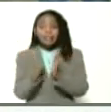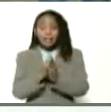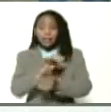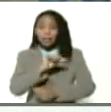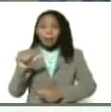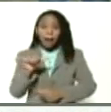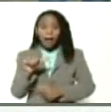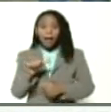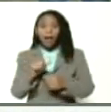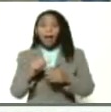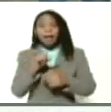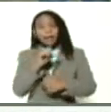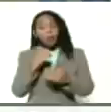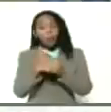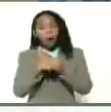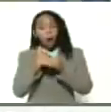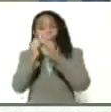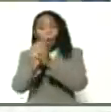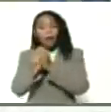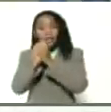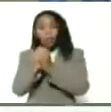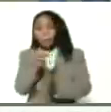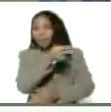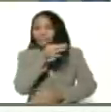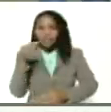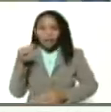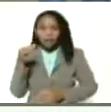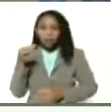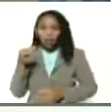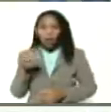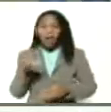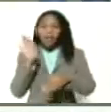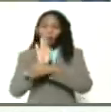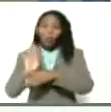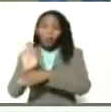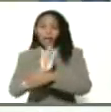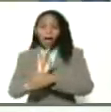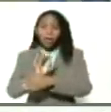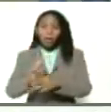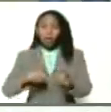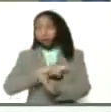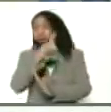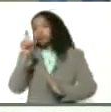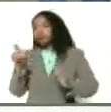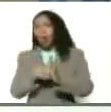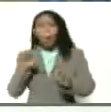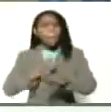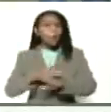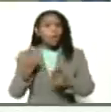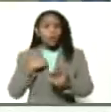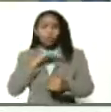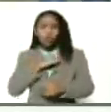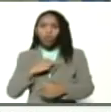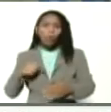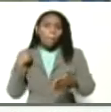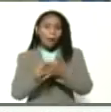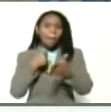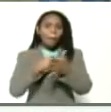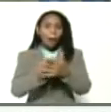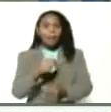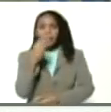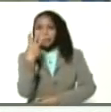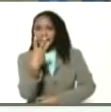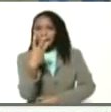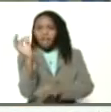de oración, exitosa, de oración y de cuidado extremo, porque estamos batallando contra la tercera ola.